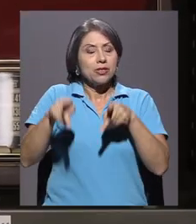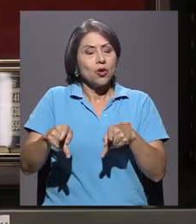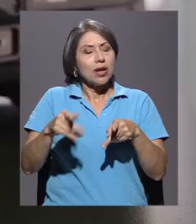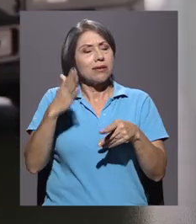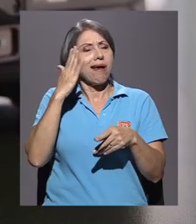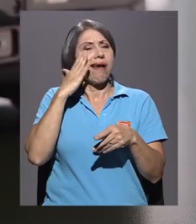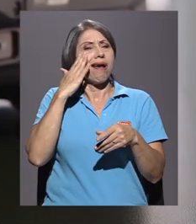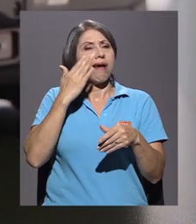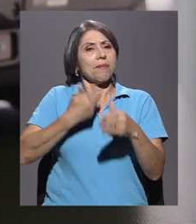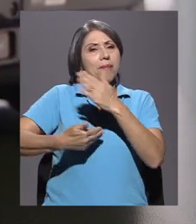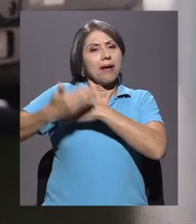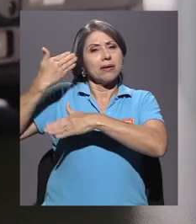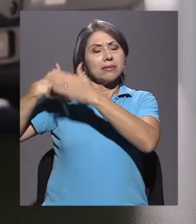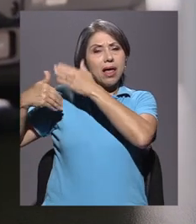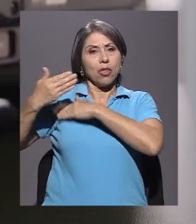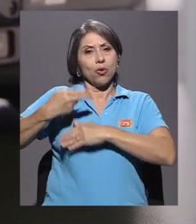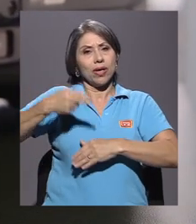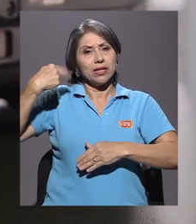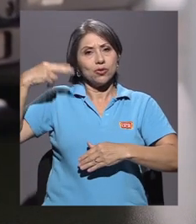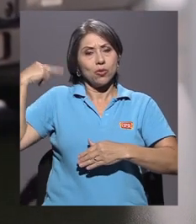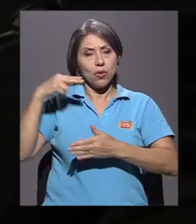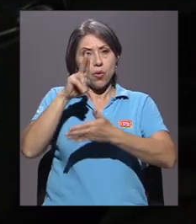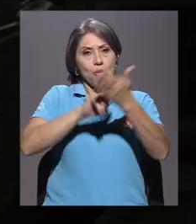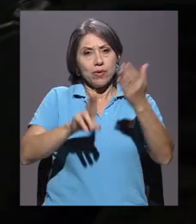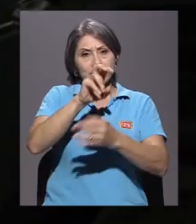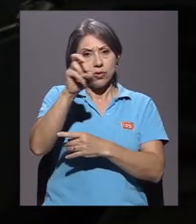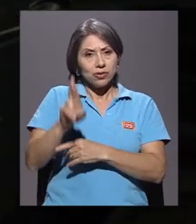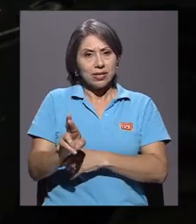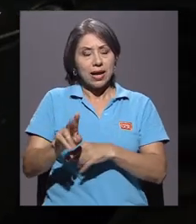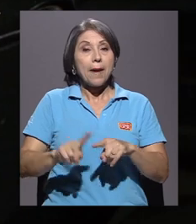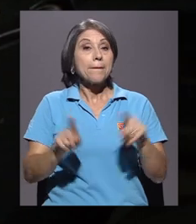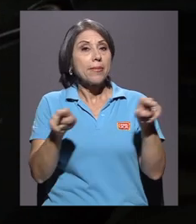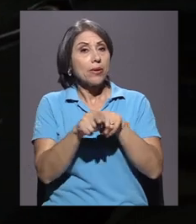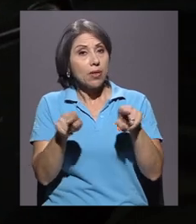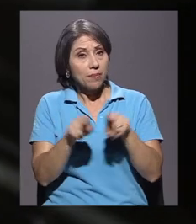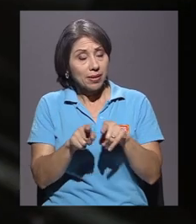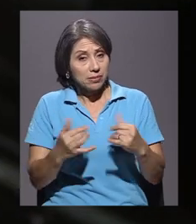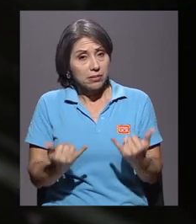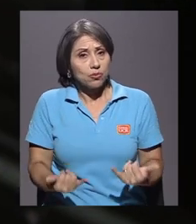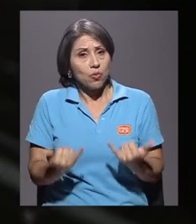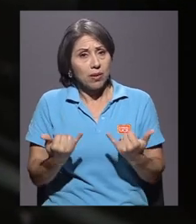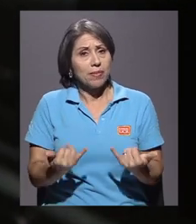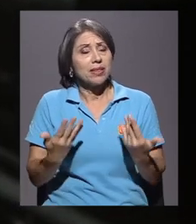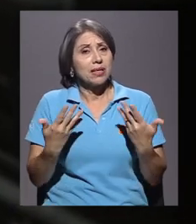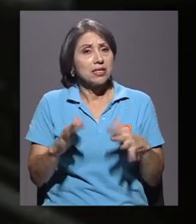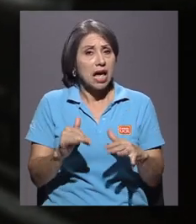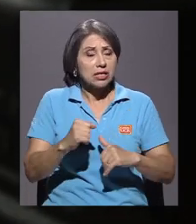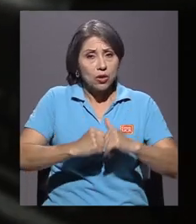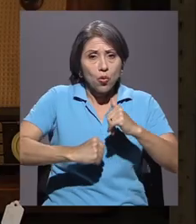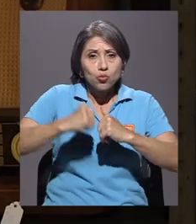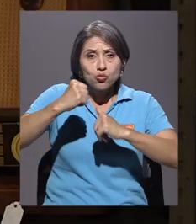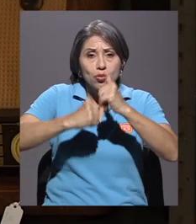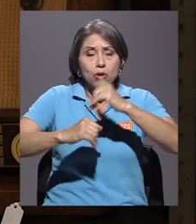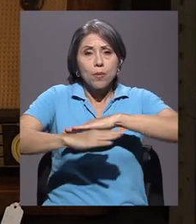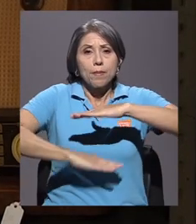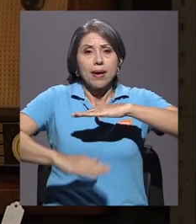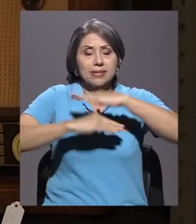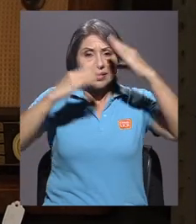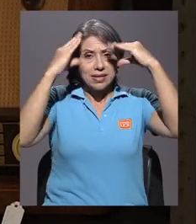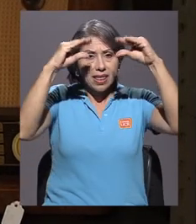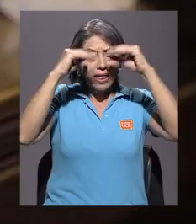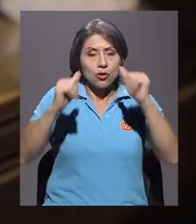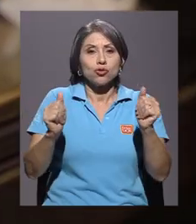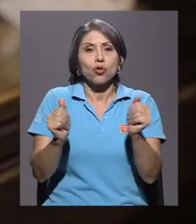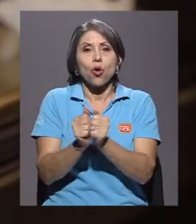e historia de la Universidad de Costa Rica. Pero además, actualmente se han construido bases de datos en conjunto